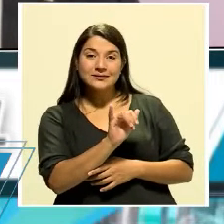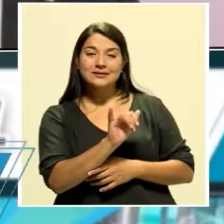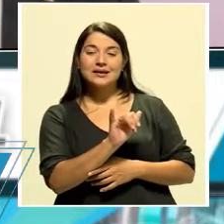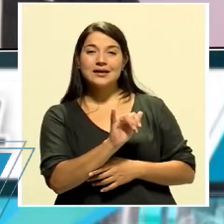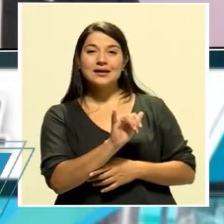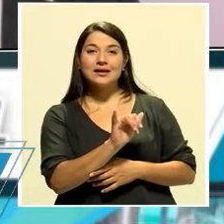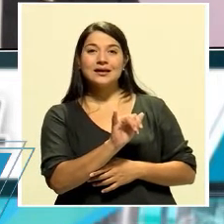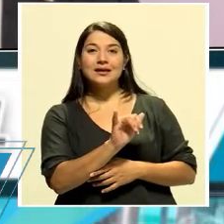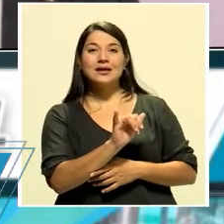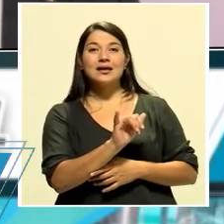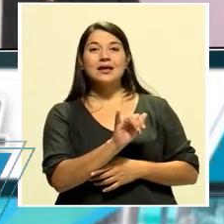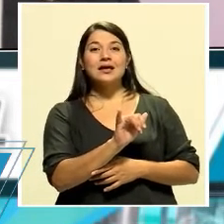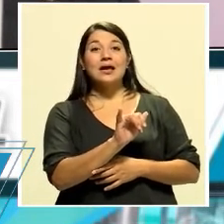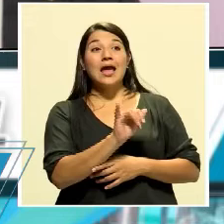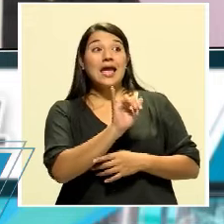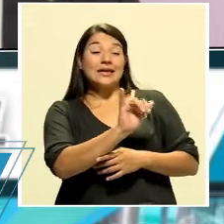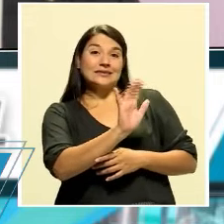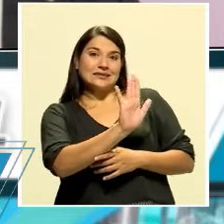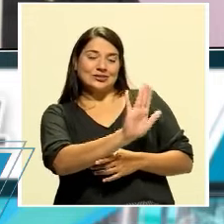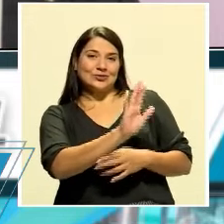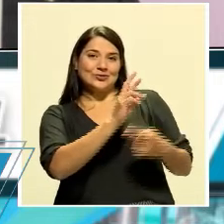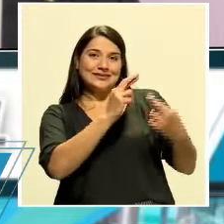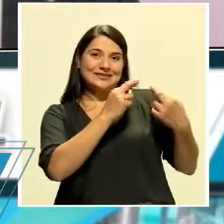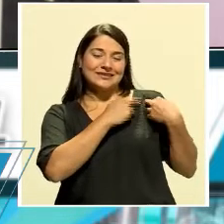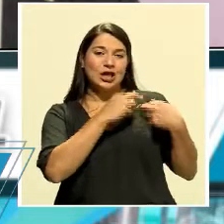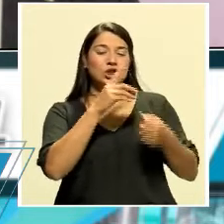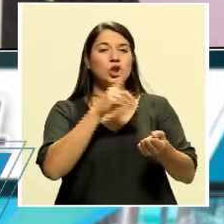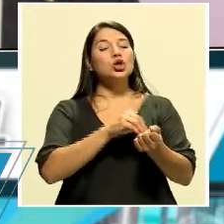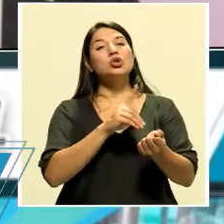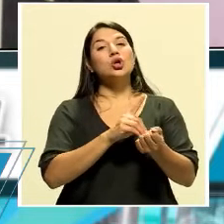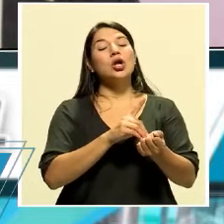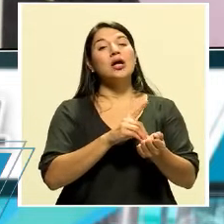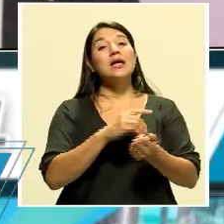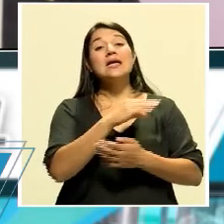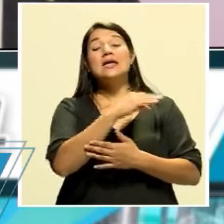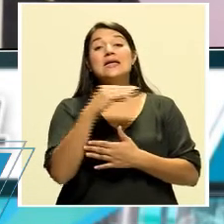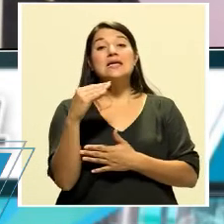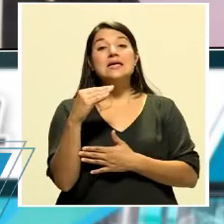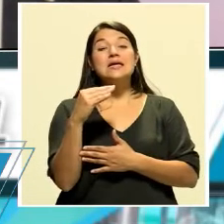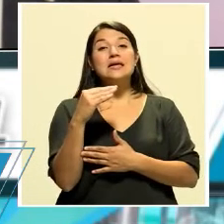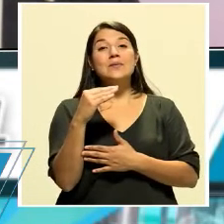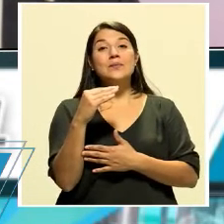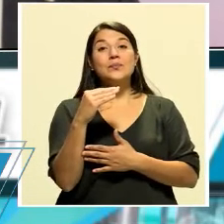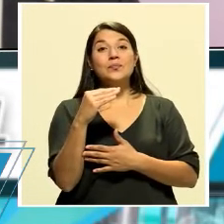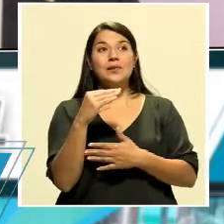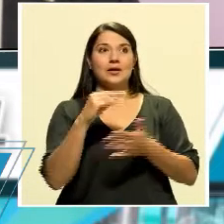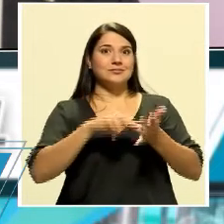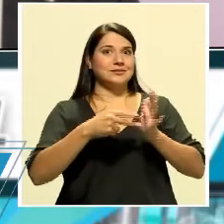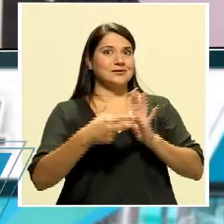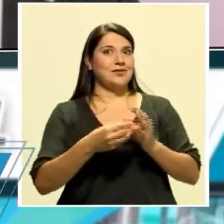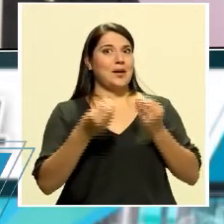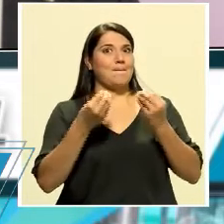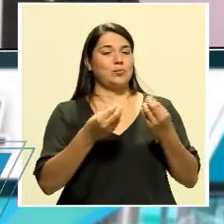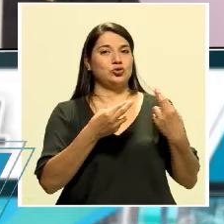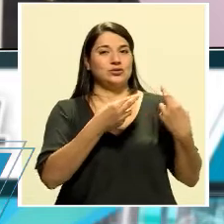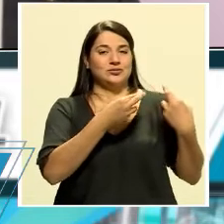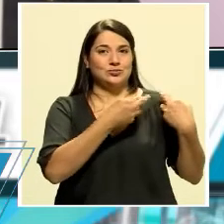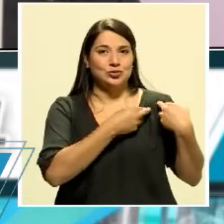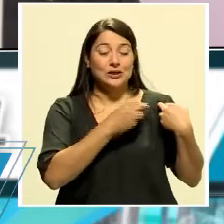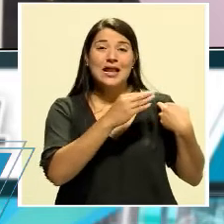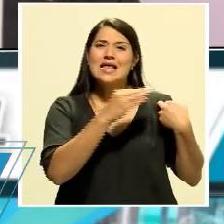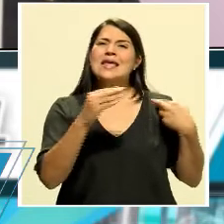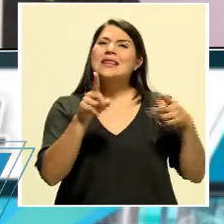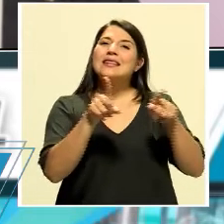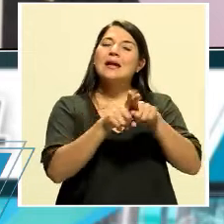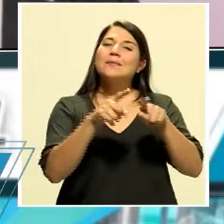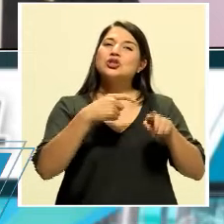que le tocó a usted doctor y es de todas una enorme responsabilidad y también